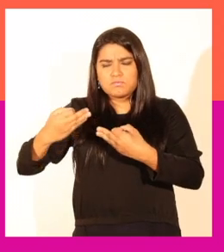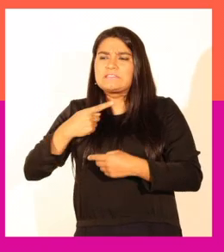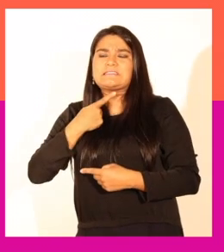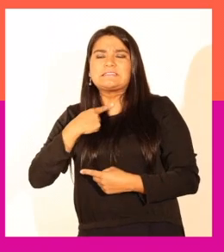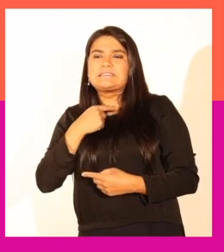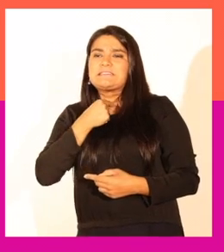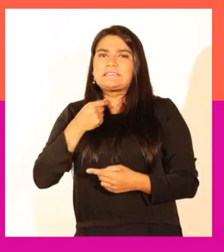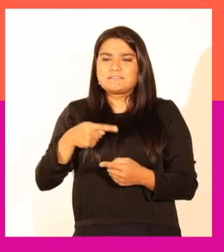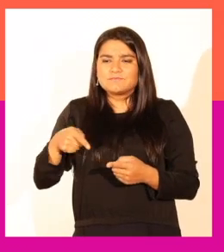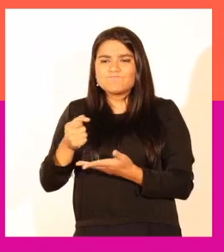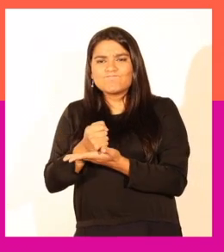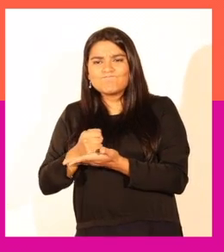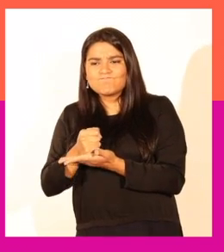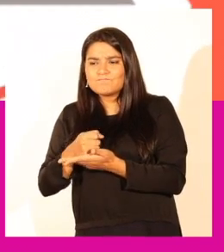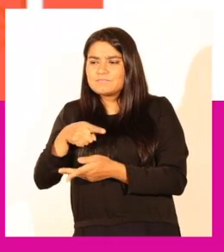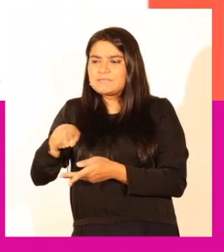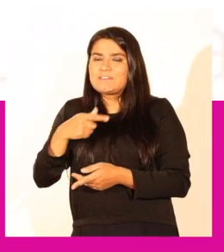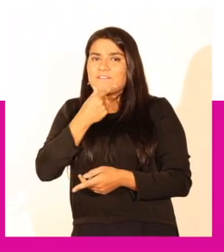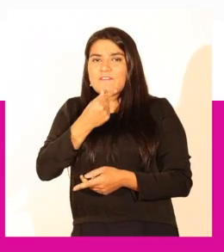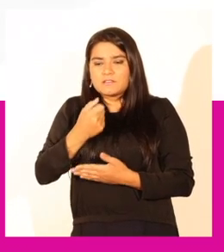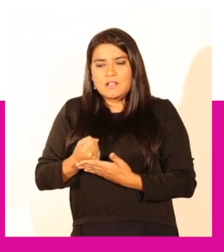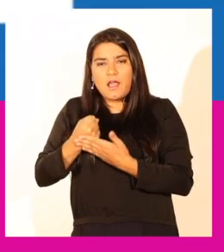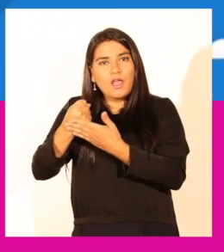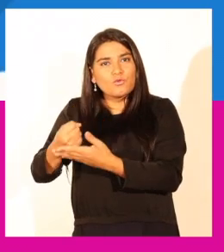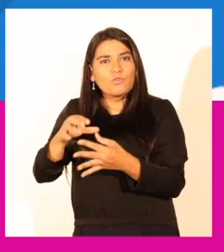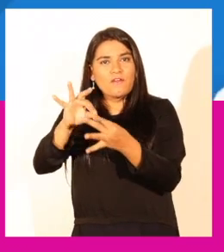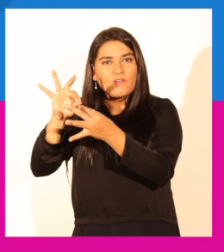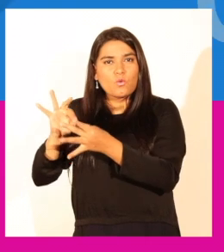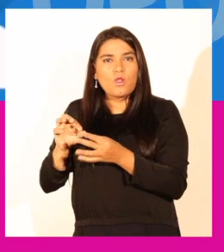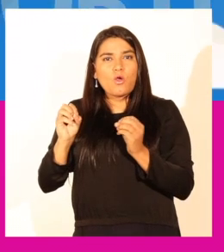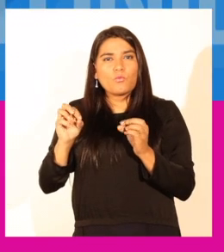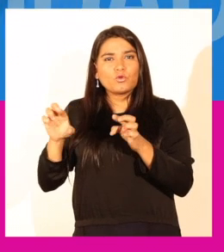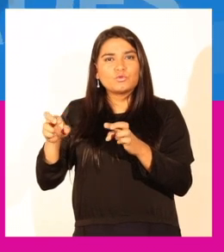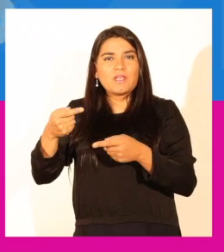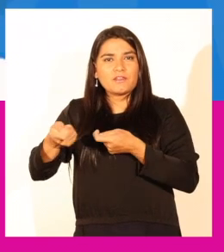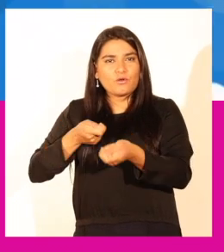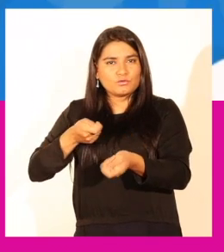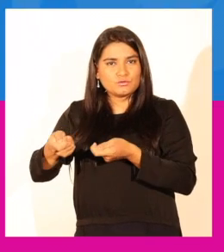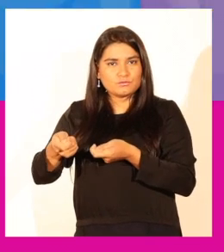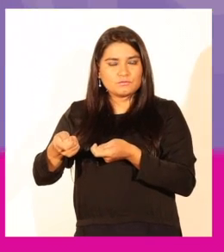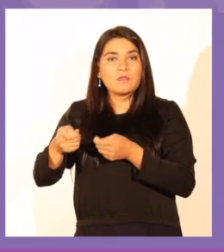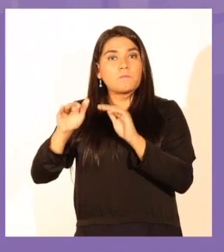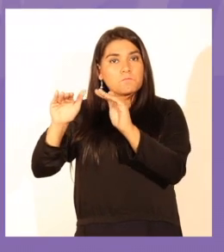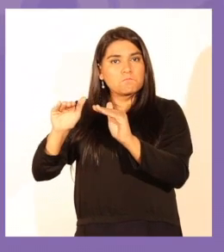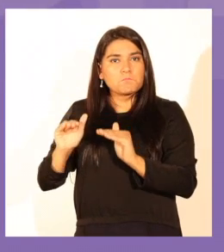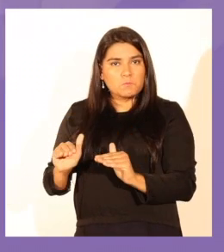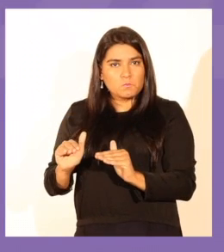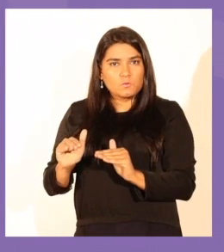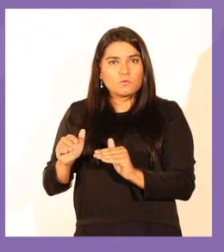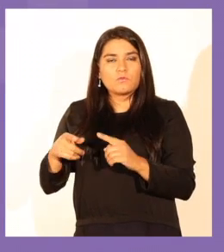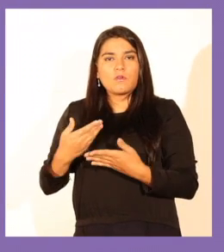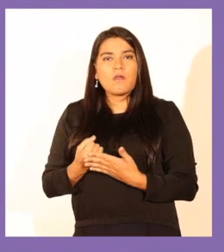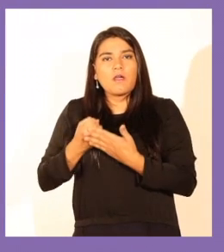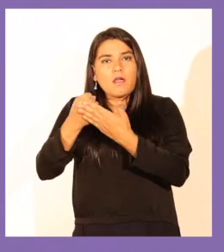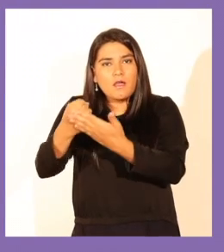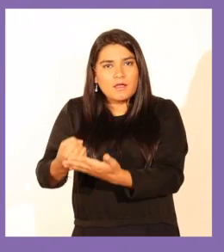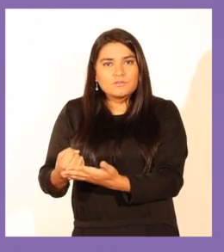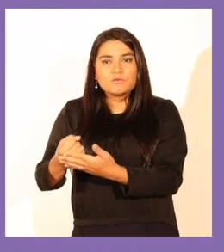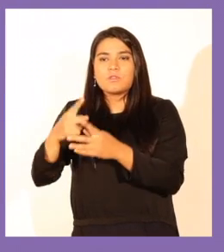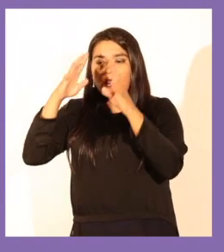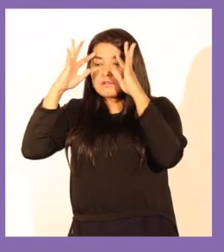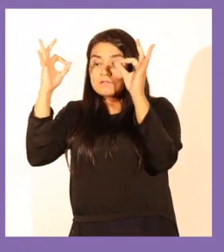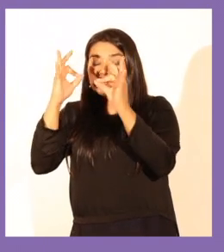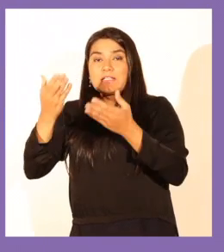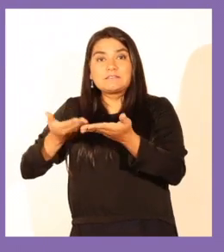representar los legítimos intereses de los asociados facilitando la vinculación a oportunidades de negocio, así como también